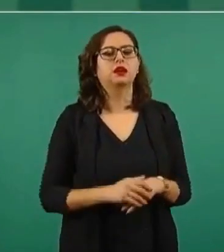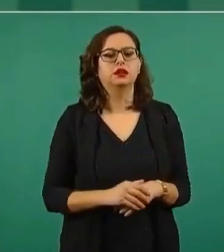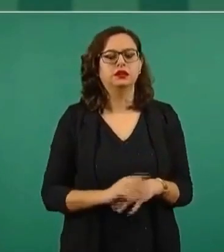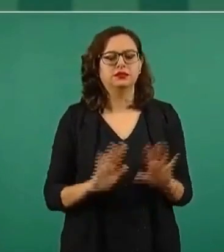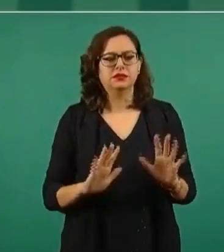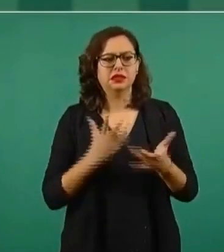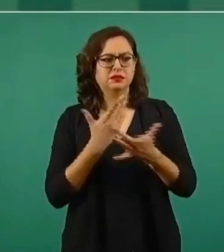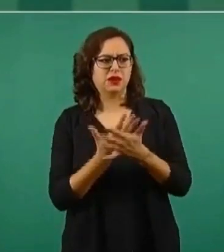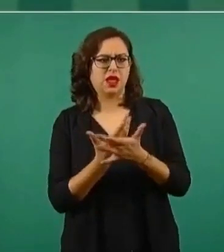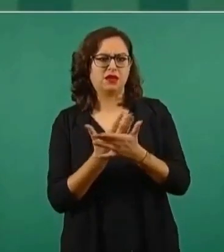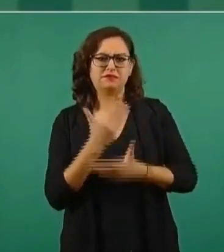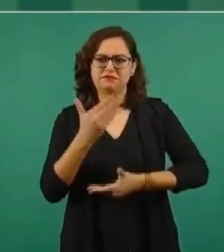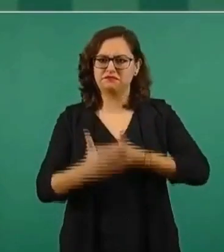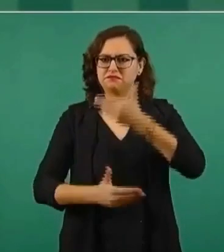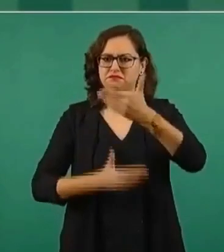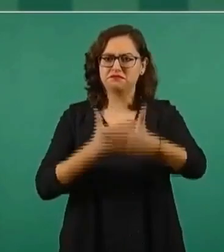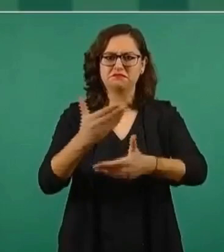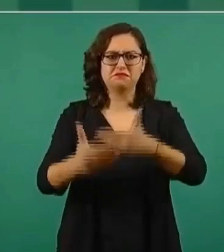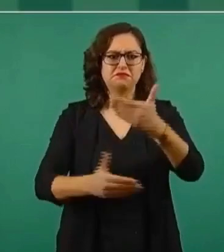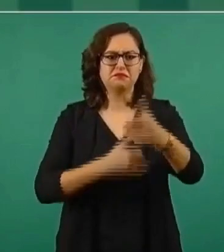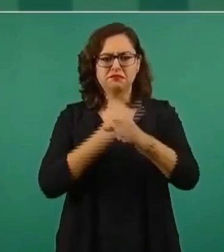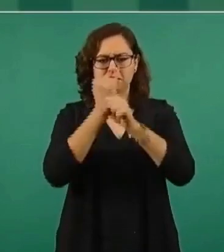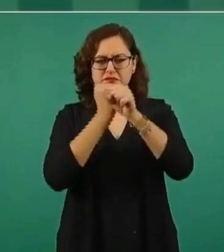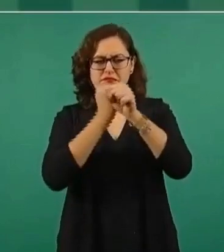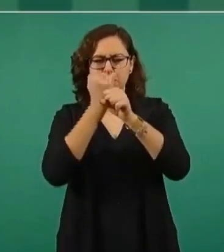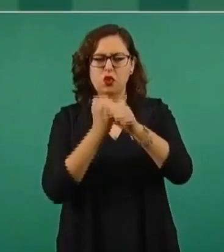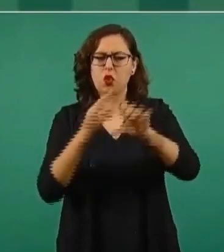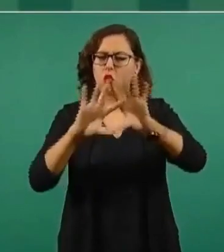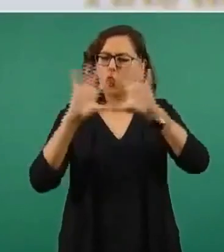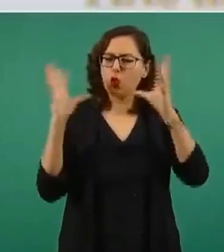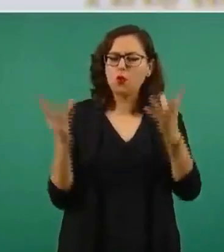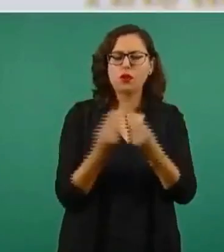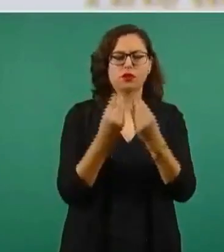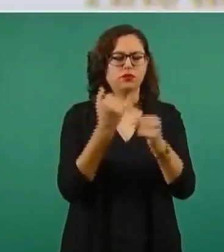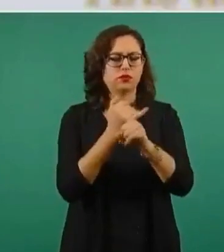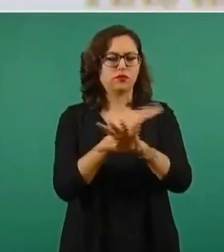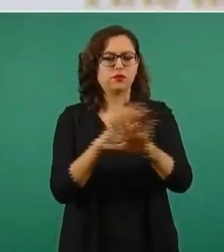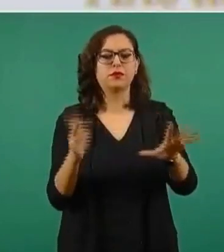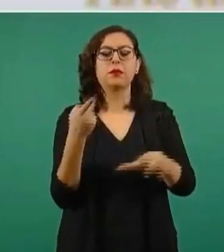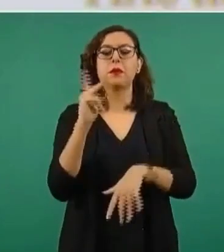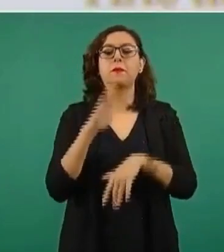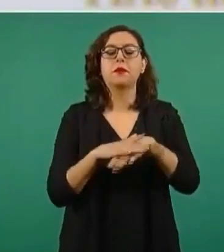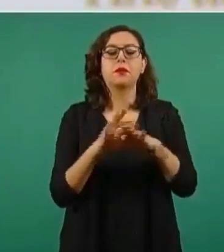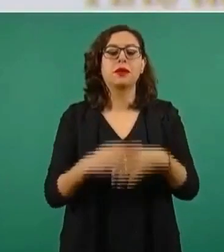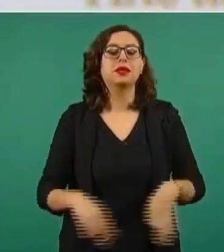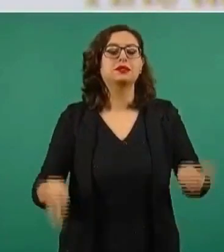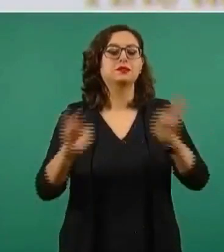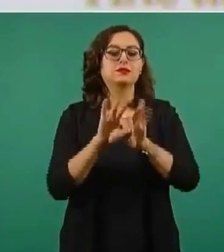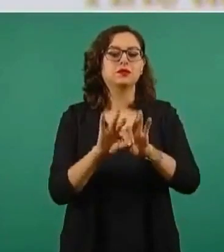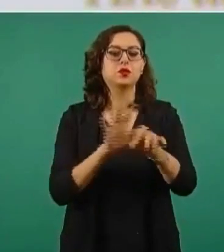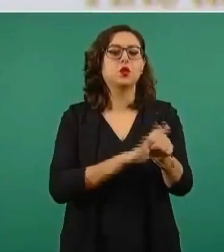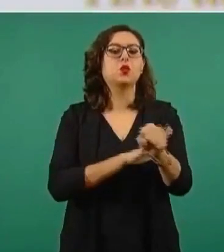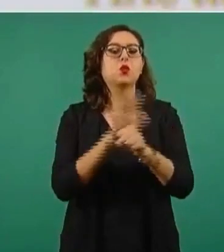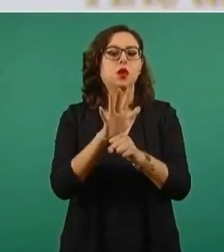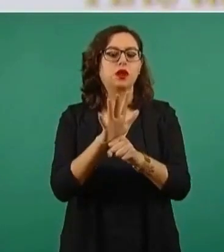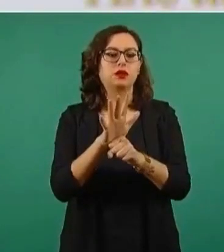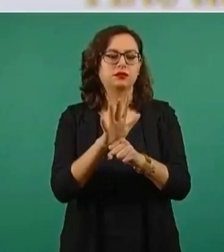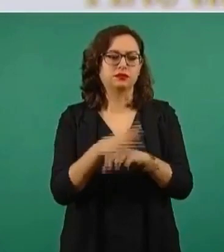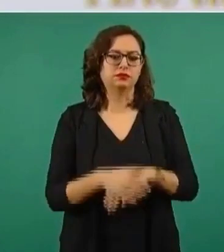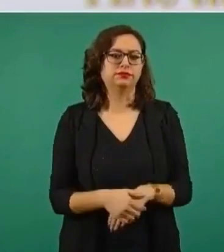esperarnos a que tengamos un reporte, pero lo más importante es nosotros estamos aquí